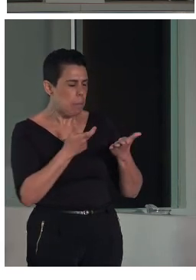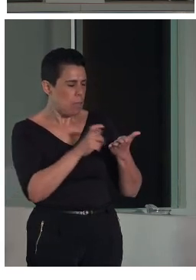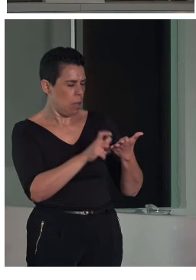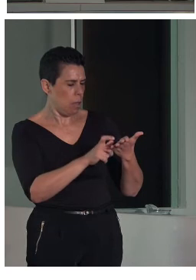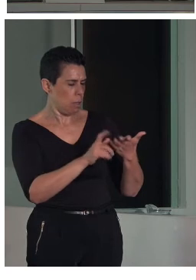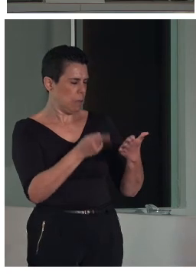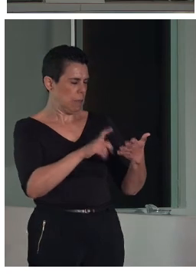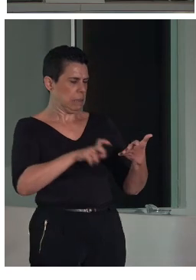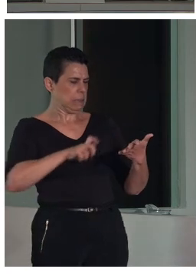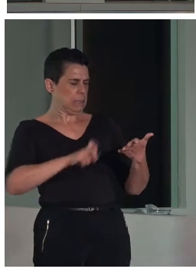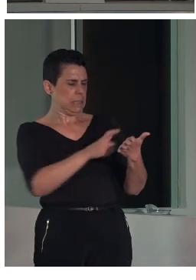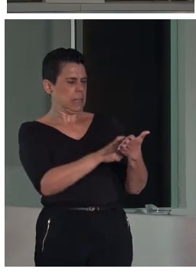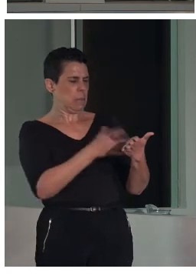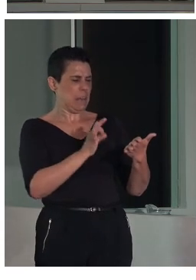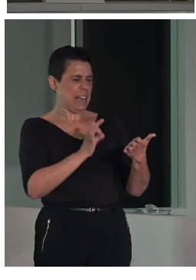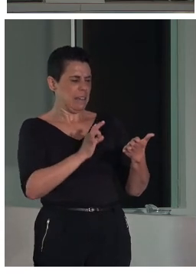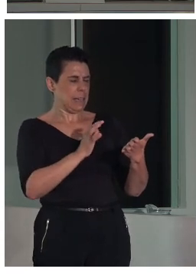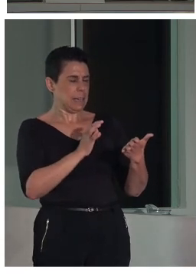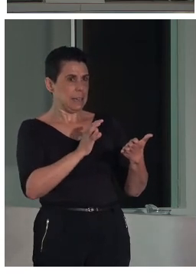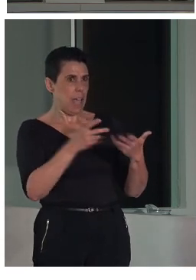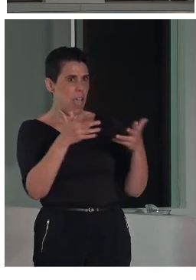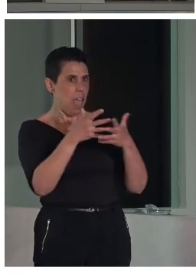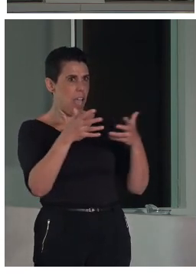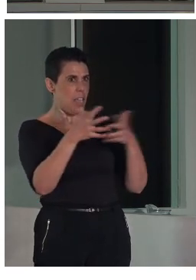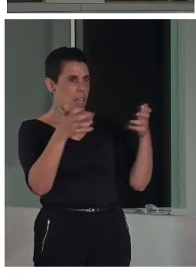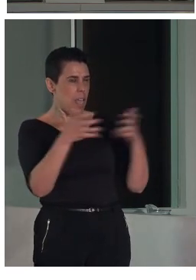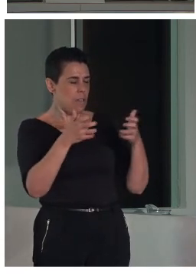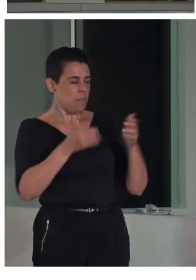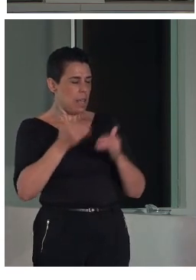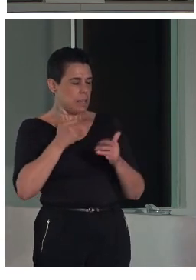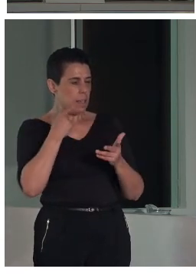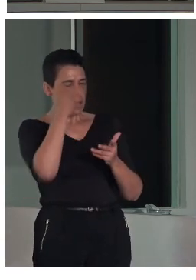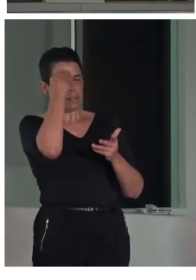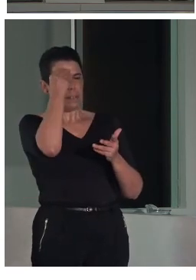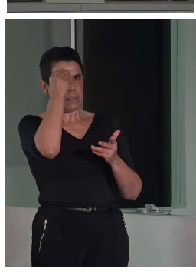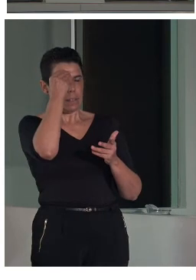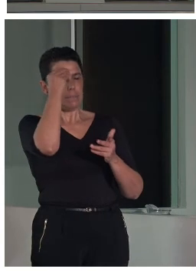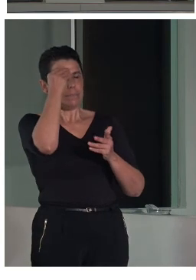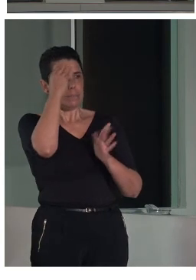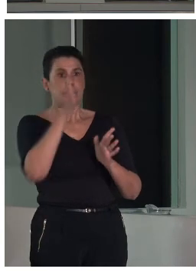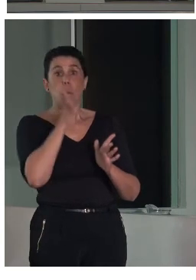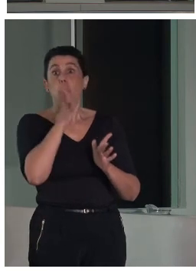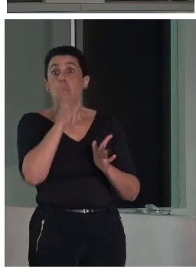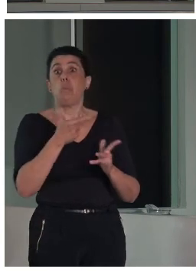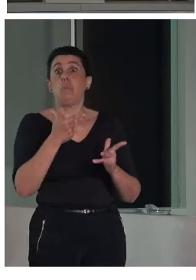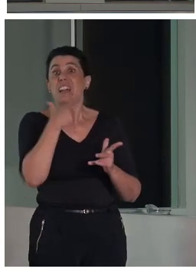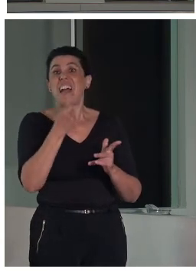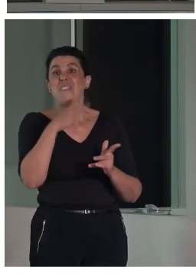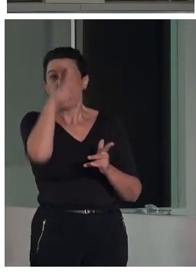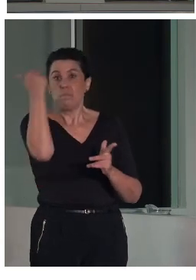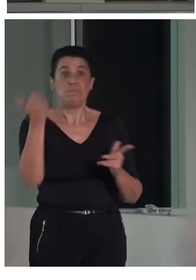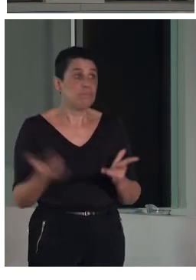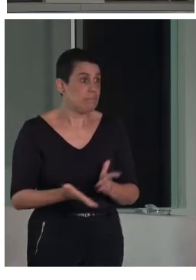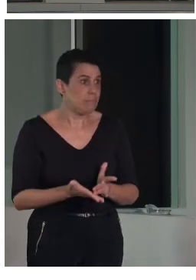antes, intentando recordar la frase anterior porque tienen problemas de memoria. Entonces, debemos ponernos en